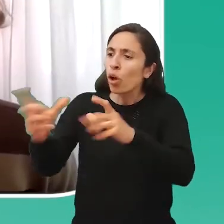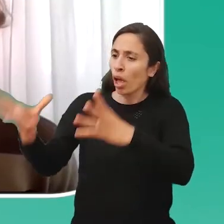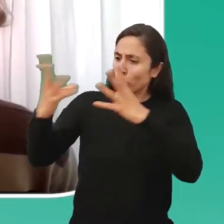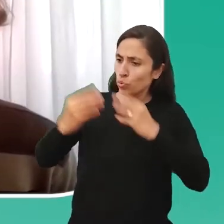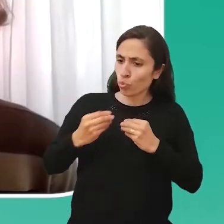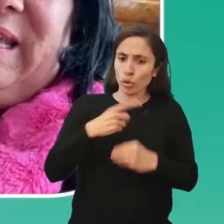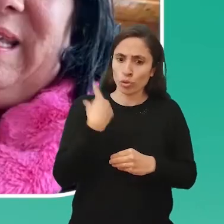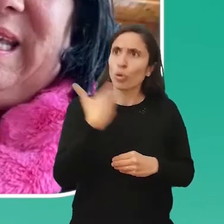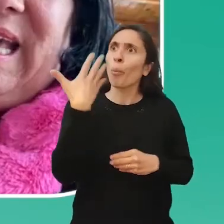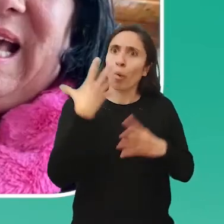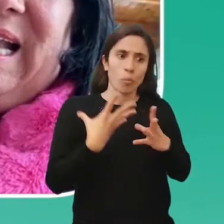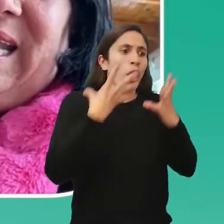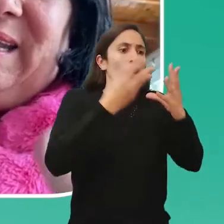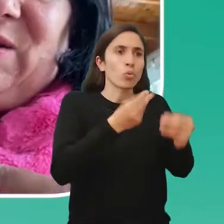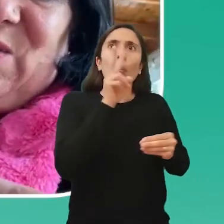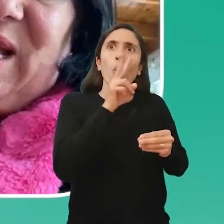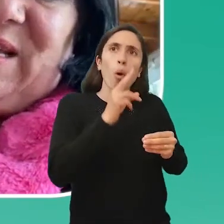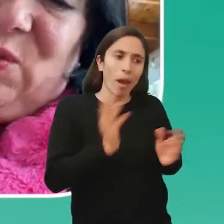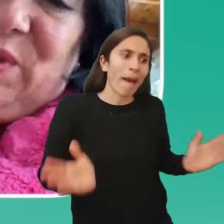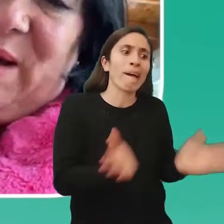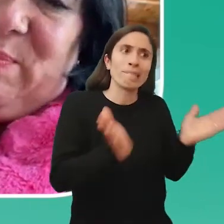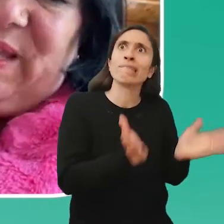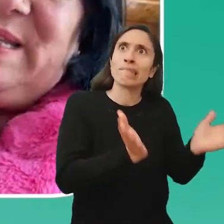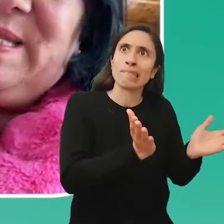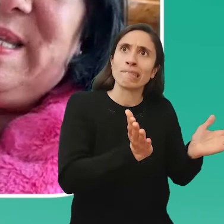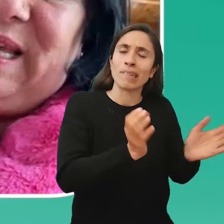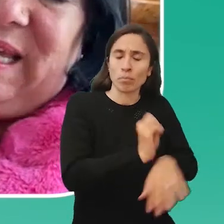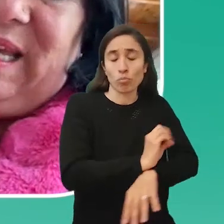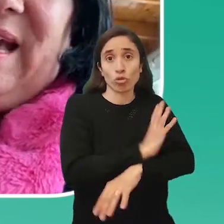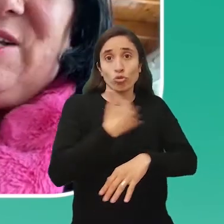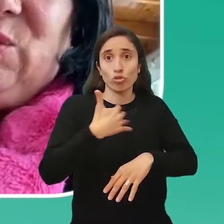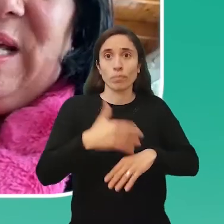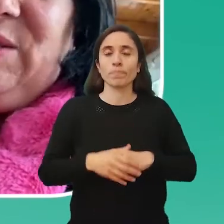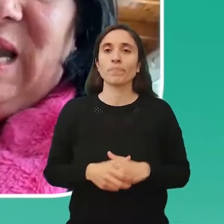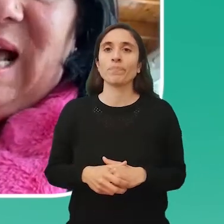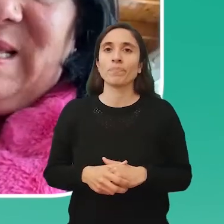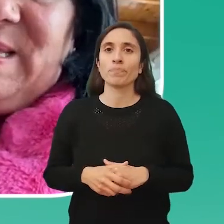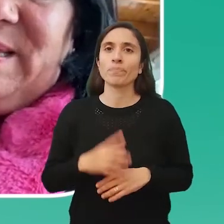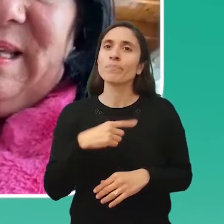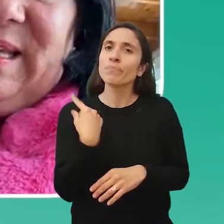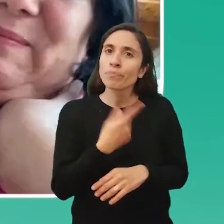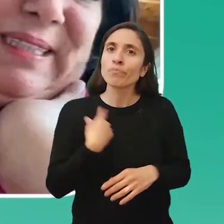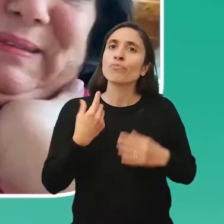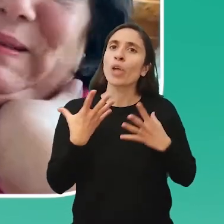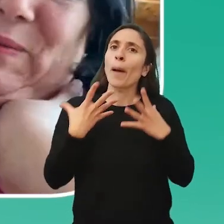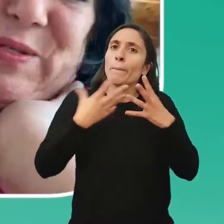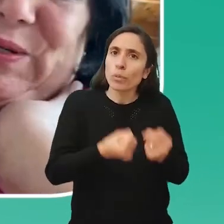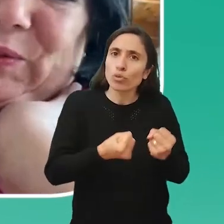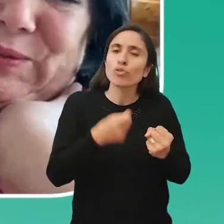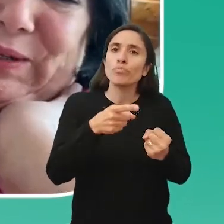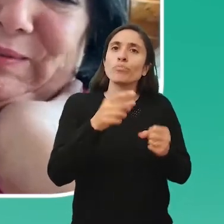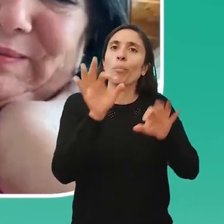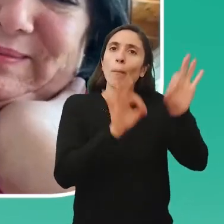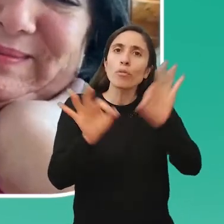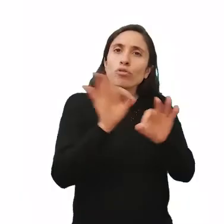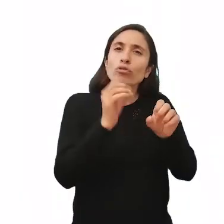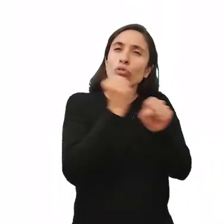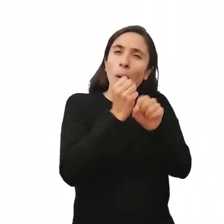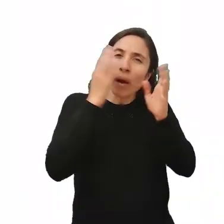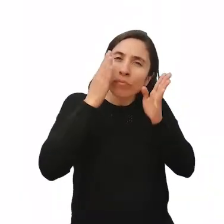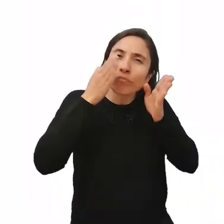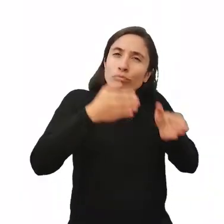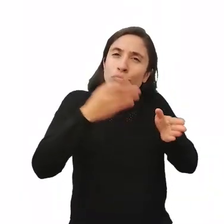nada sin la otra. Y que alguien nos ayude a poder seguir ayudándolas. Realmente me emociona un montón.